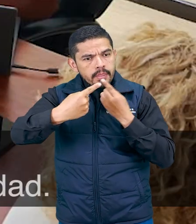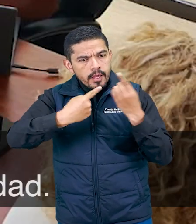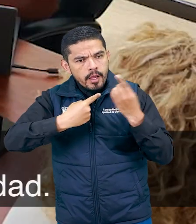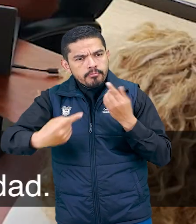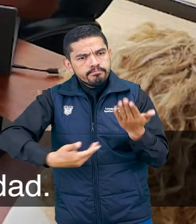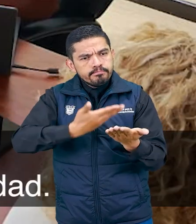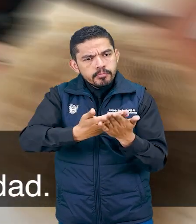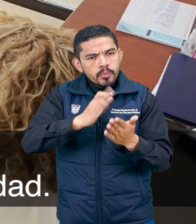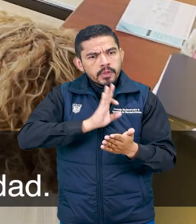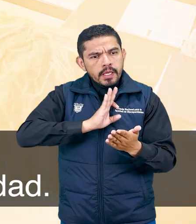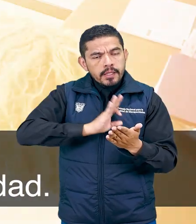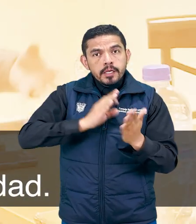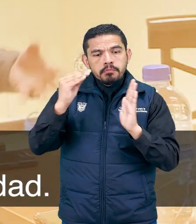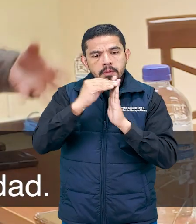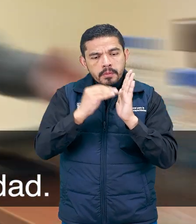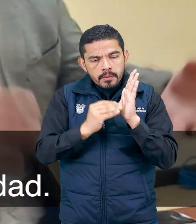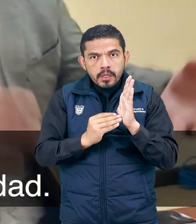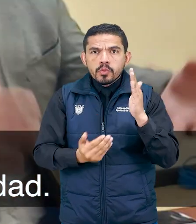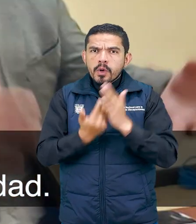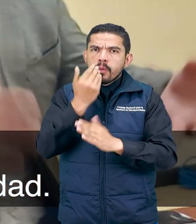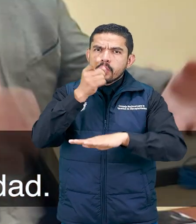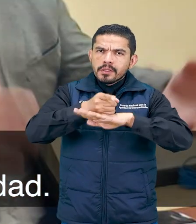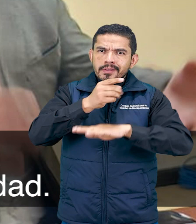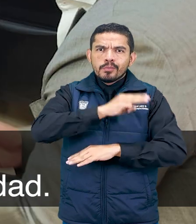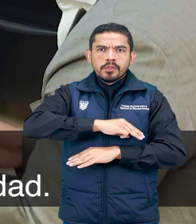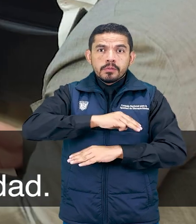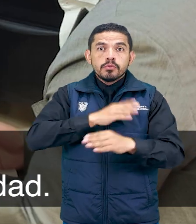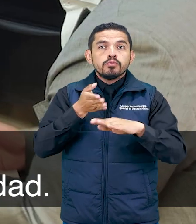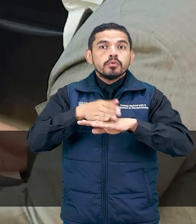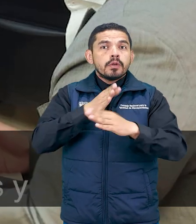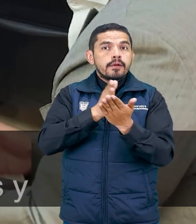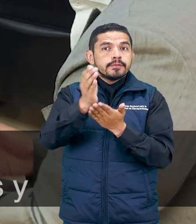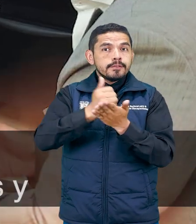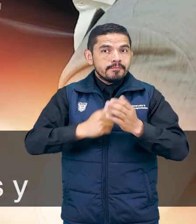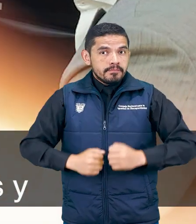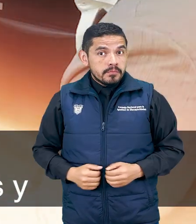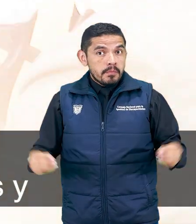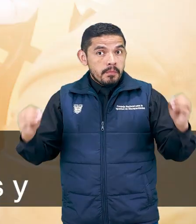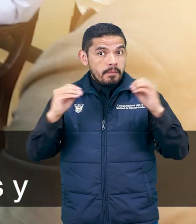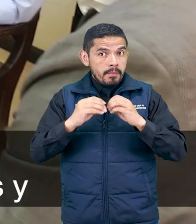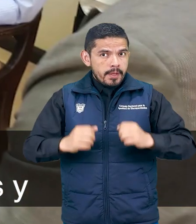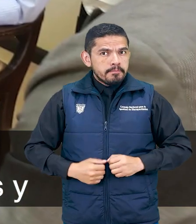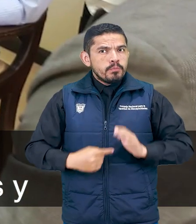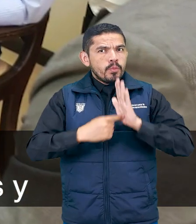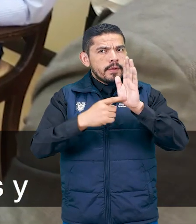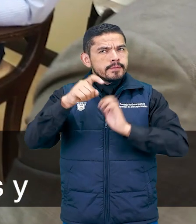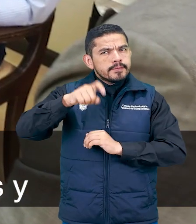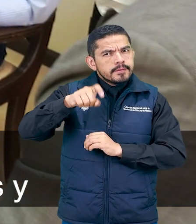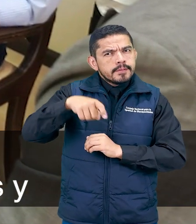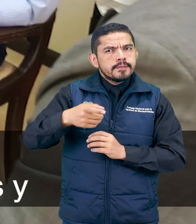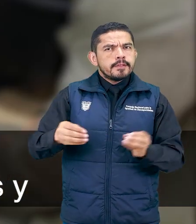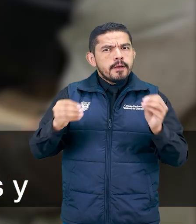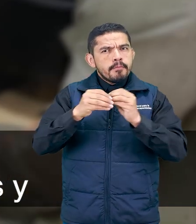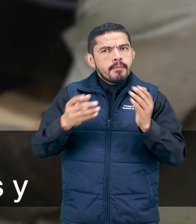técnica en la que se planteó elaborar ordenanzas municipales para accesibilidad. Así también, resaltó la necesidad de